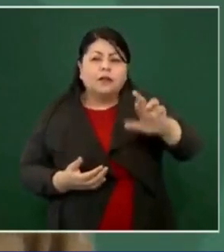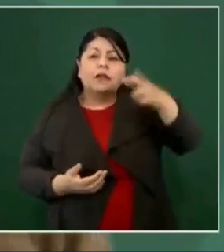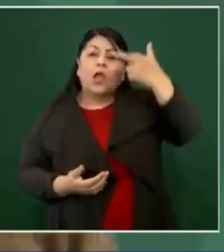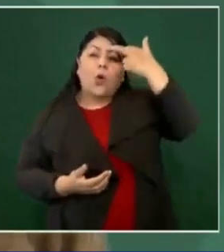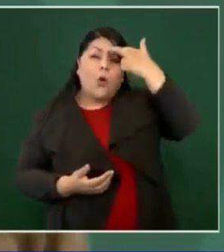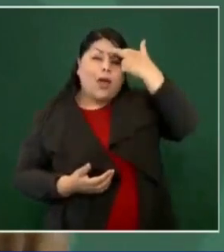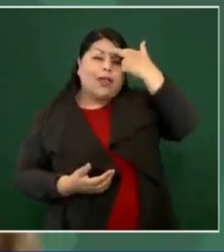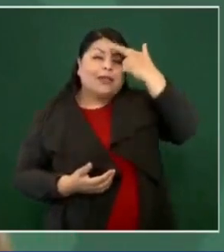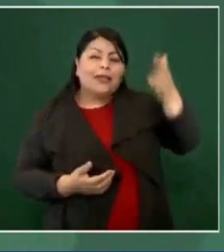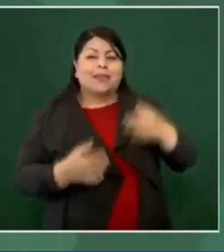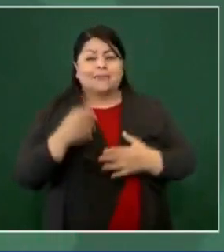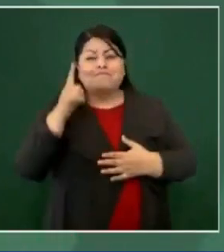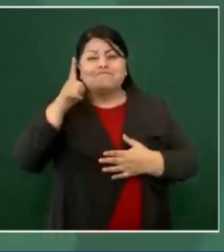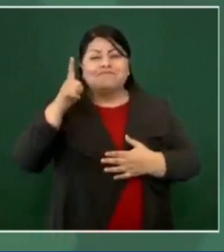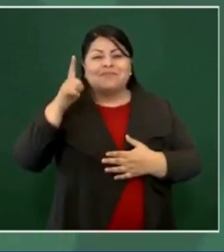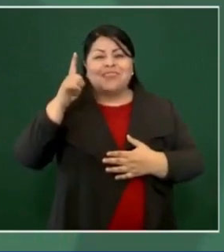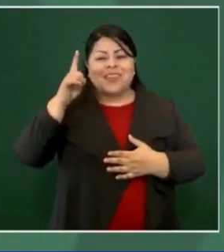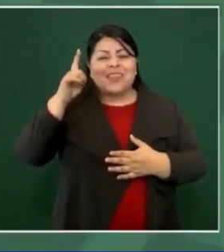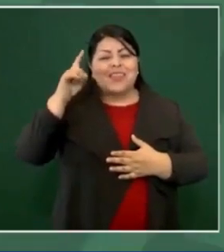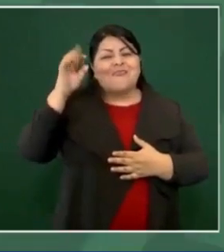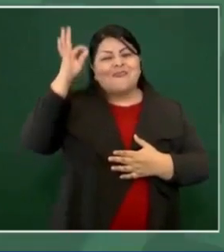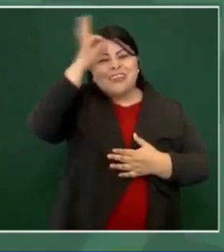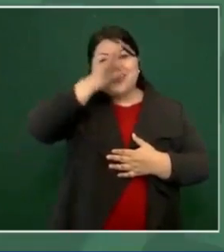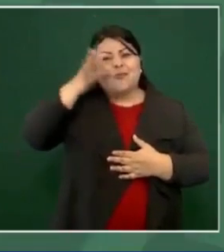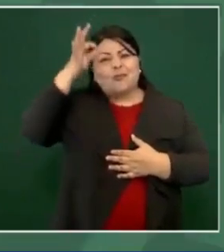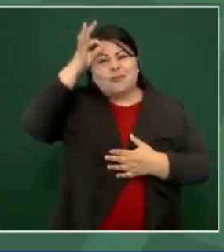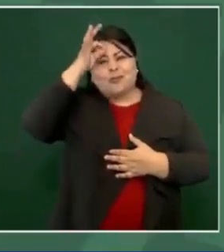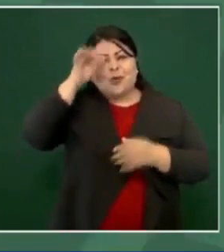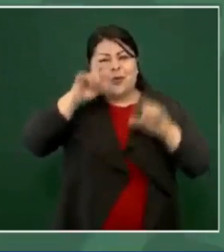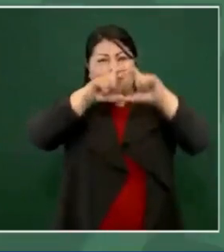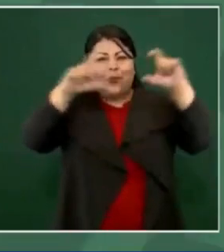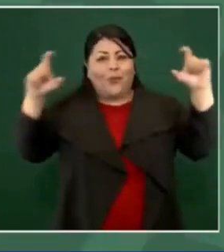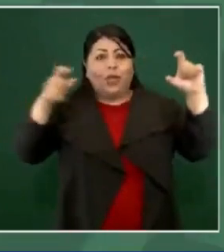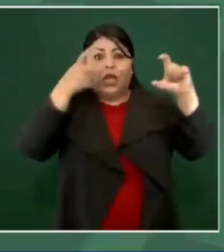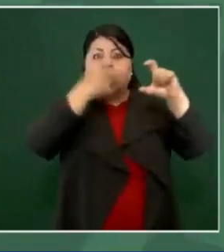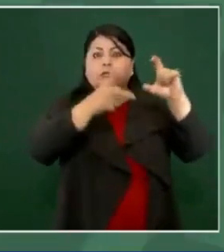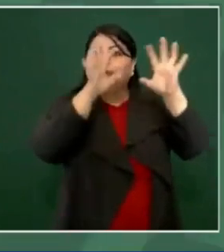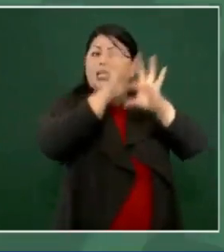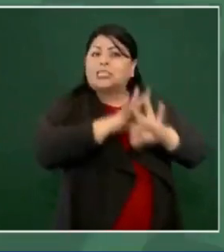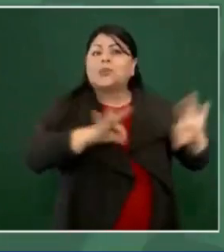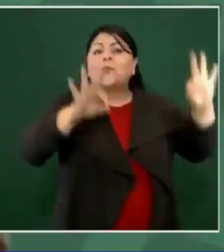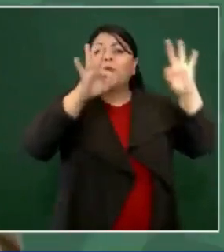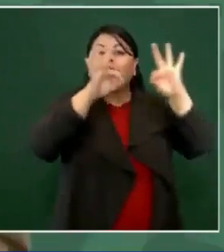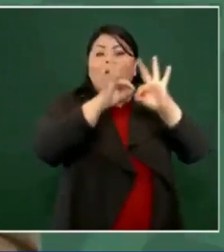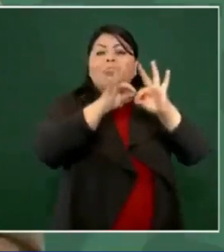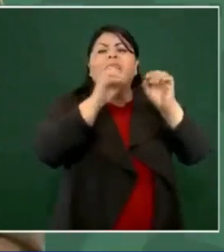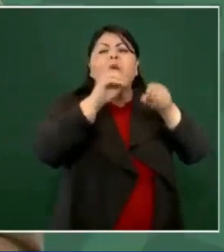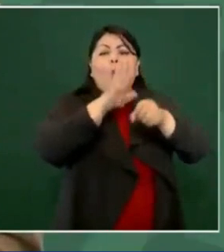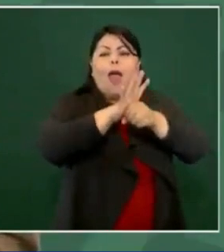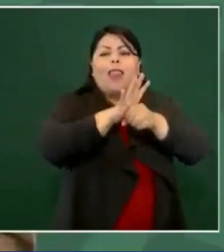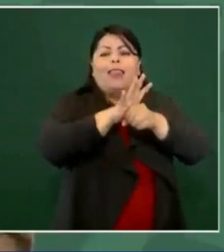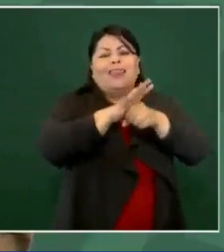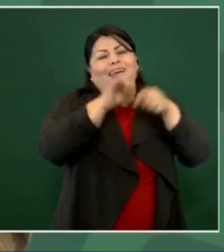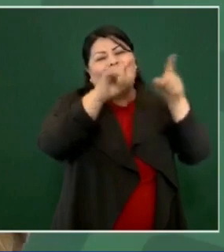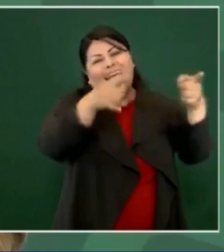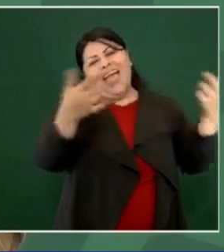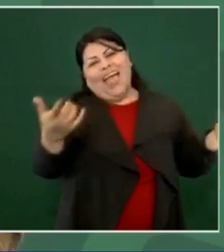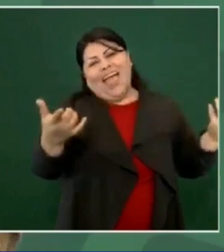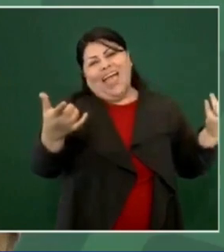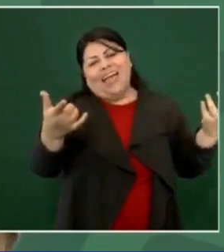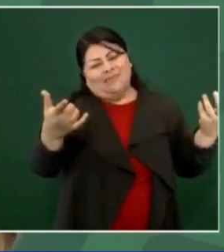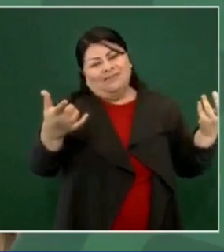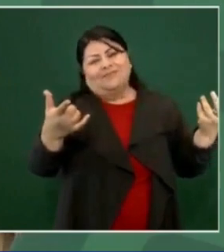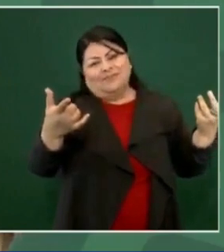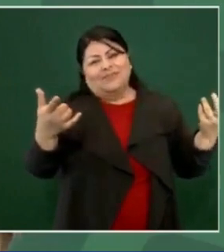filosófico universal que es la esencia del humanismo, el amor al